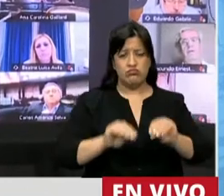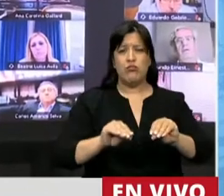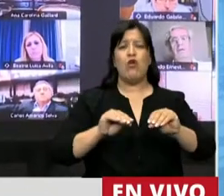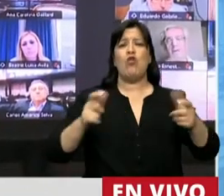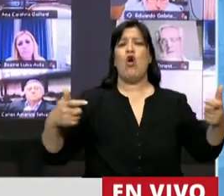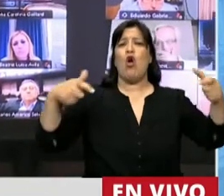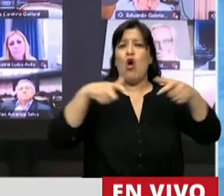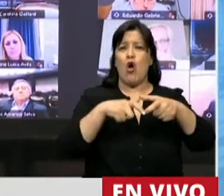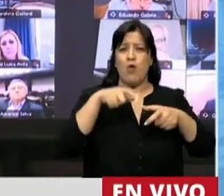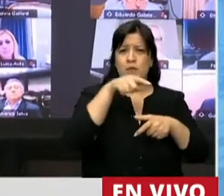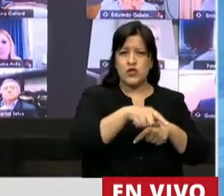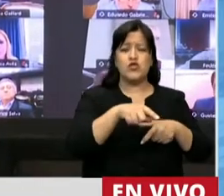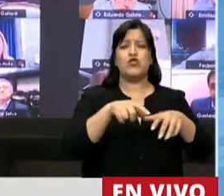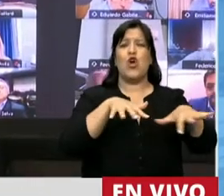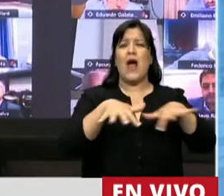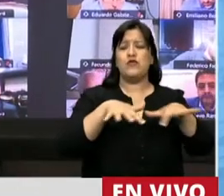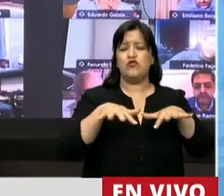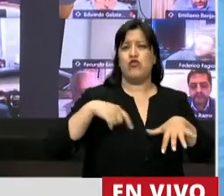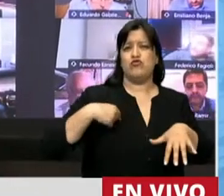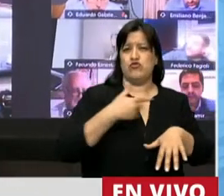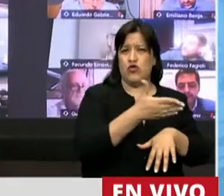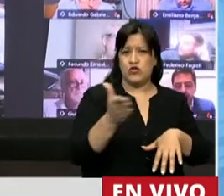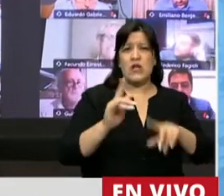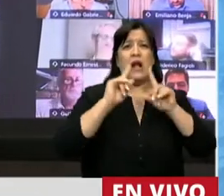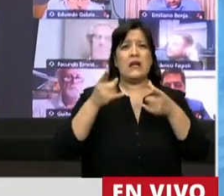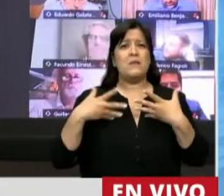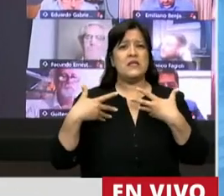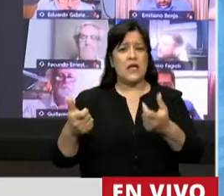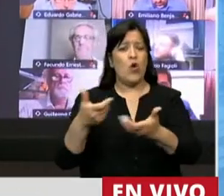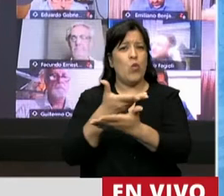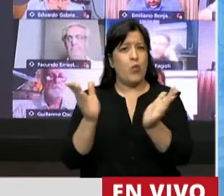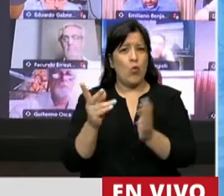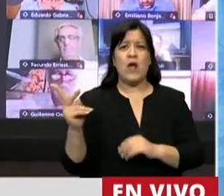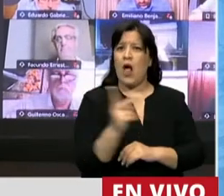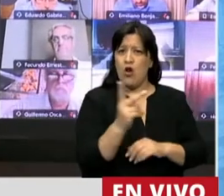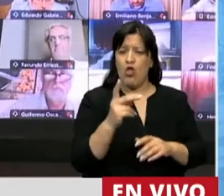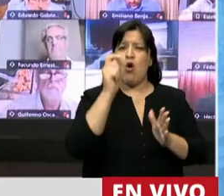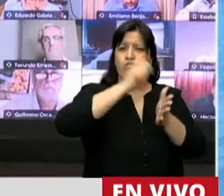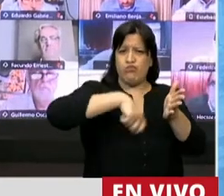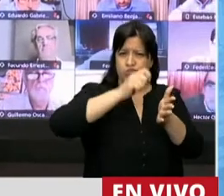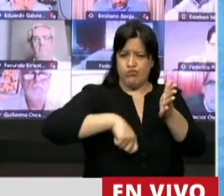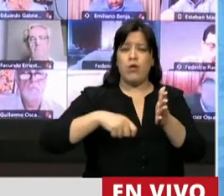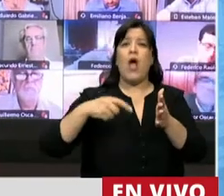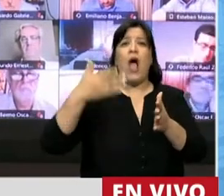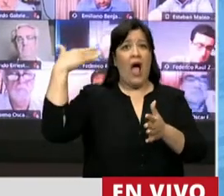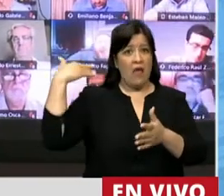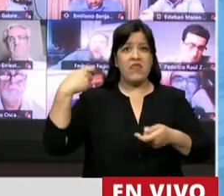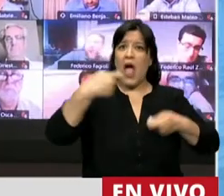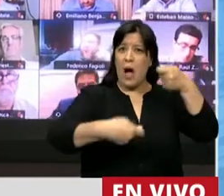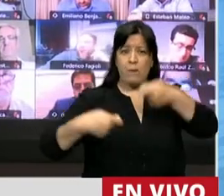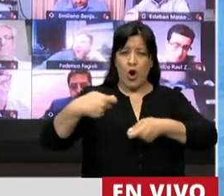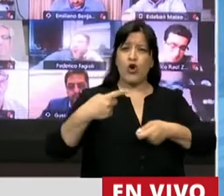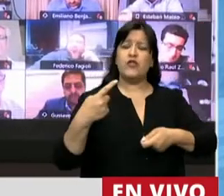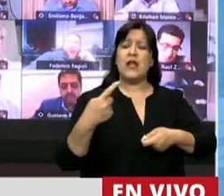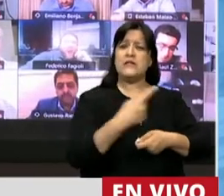la Comisión de Acción Social y Salud Pública por los aportes en la discusión que